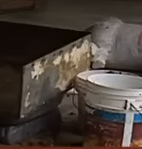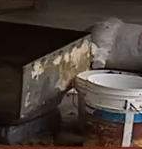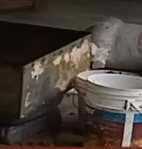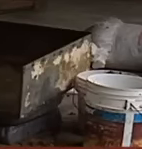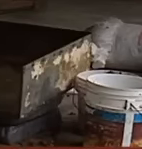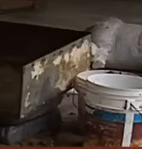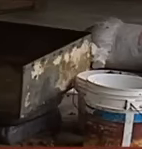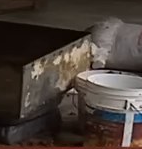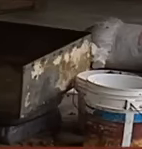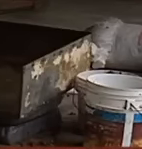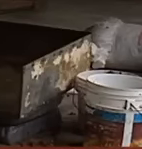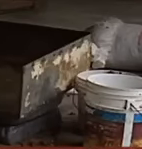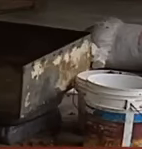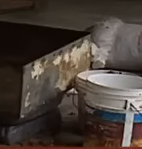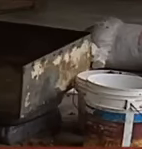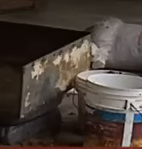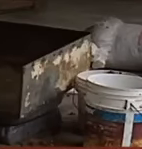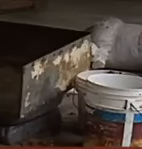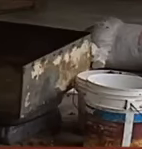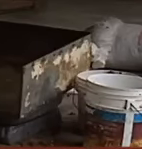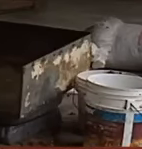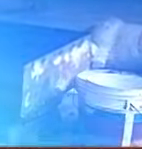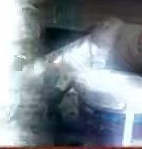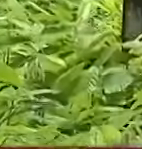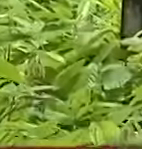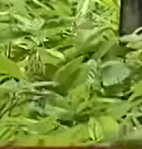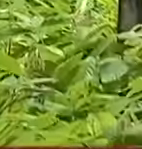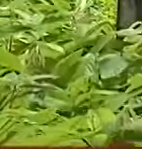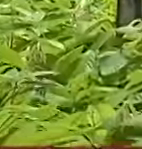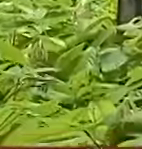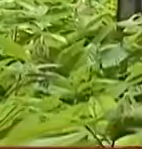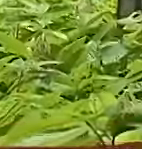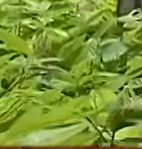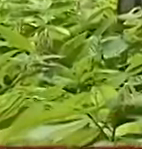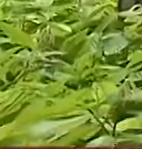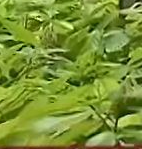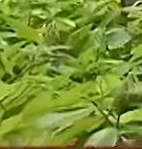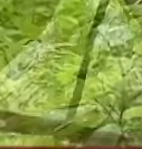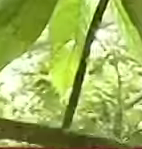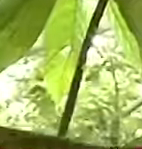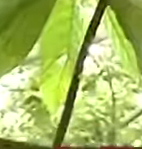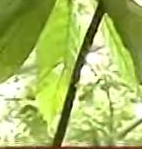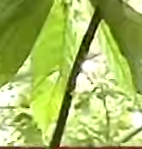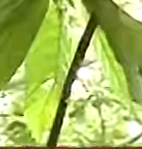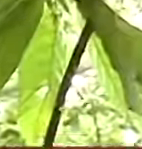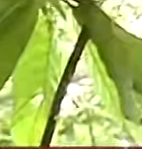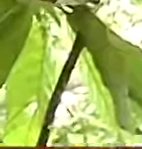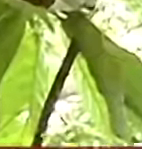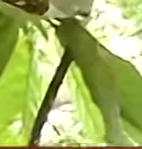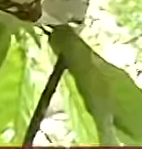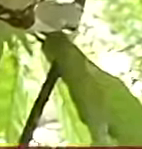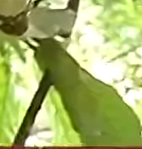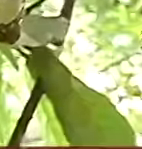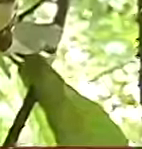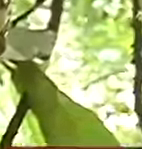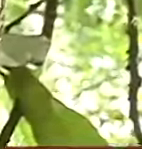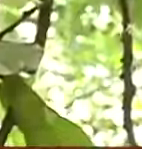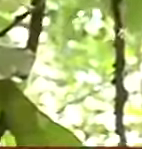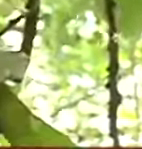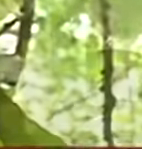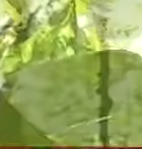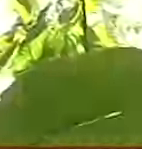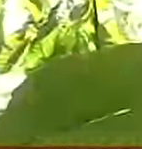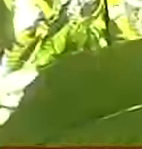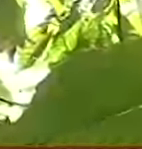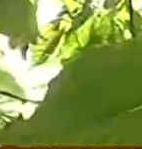este caso Con más o menos Un 70% De la producción Considerado Un cultivo de temporal Cuya cosecha Se da entre los meses De octubre a